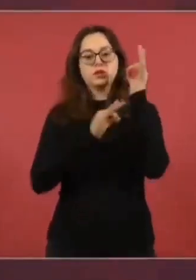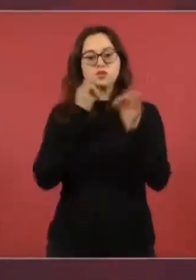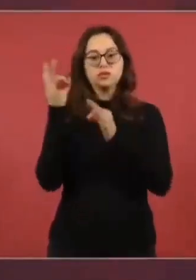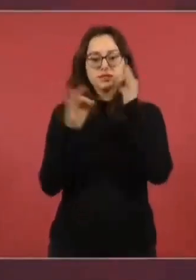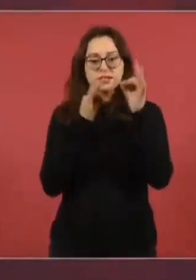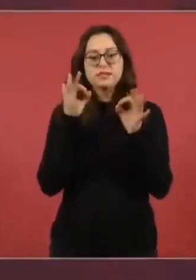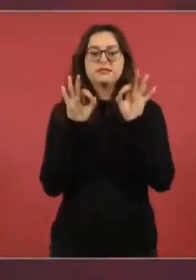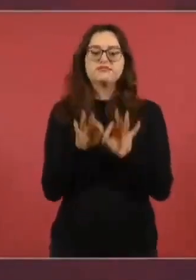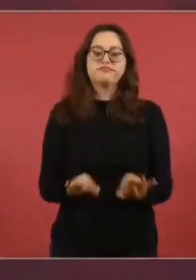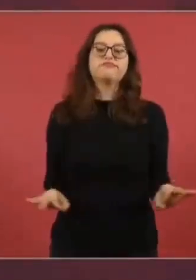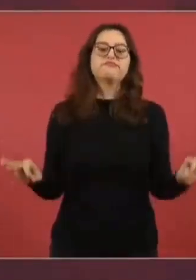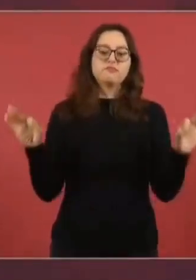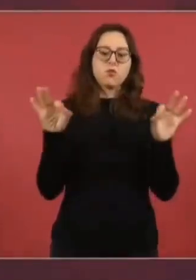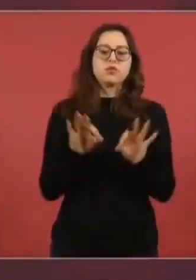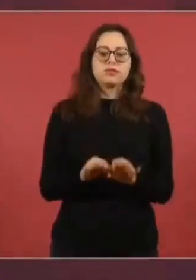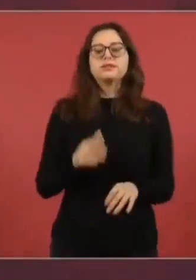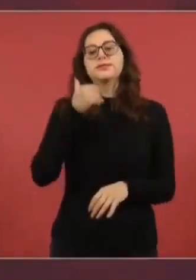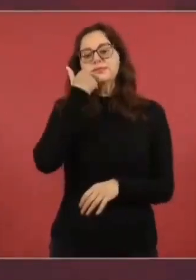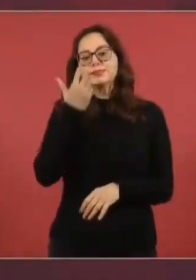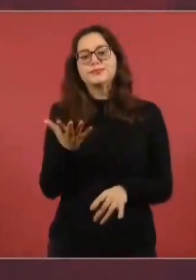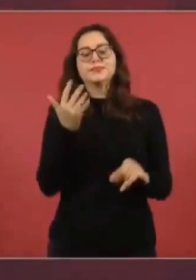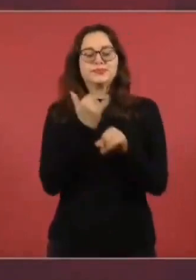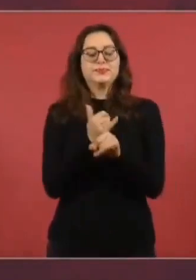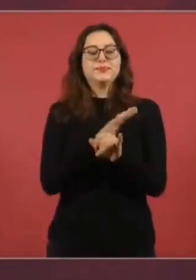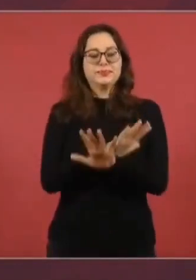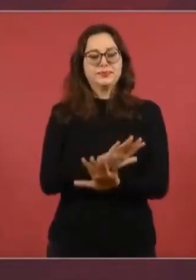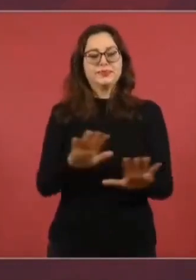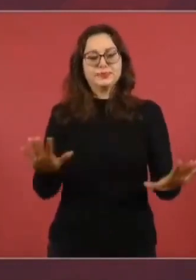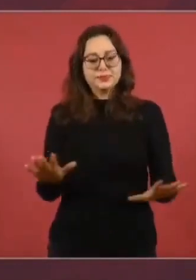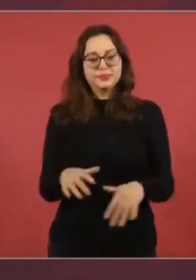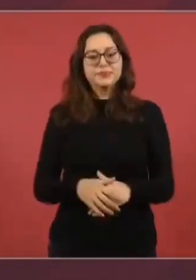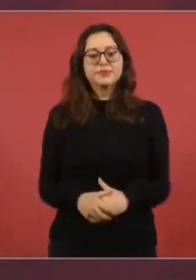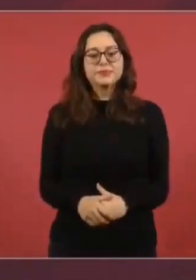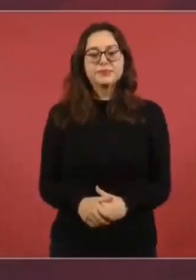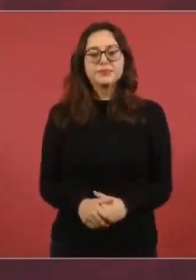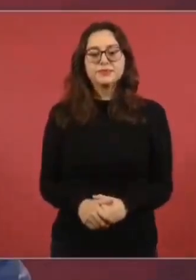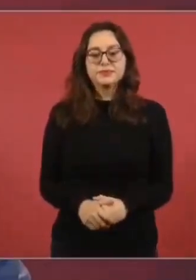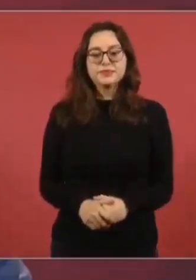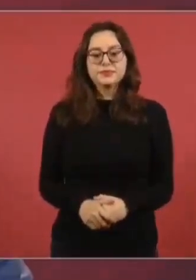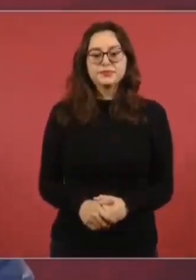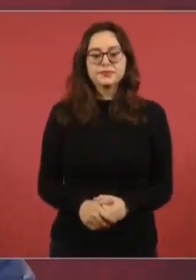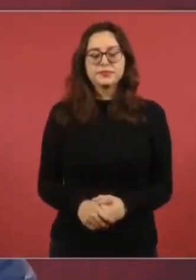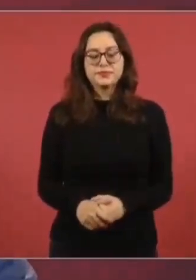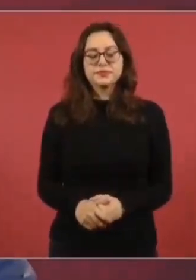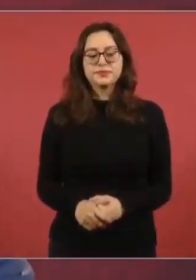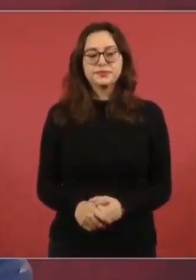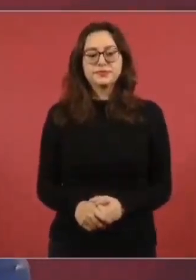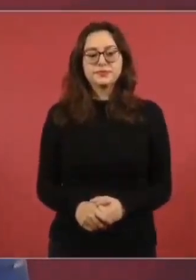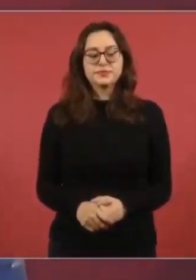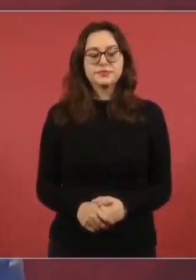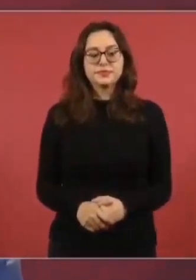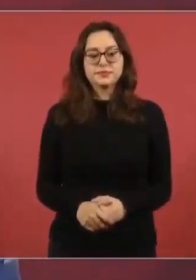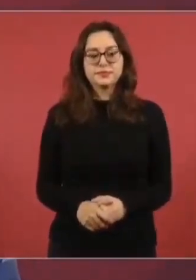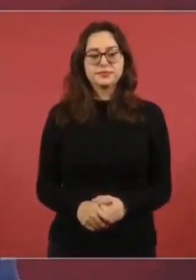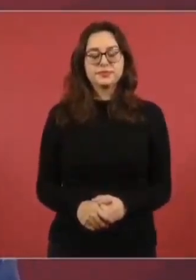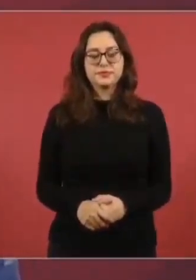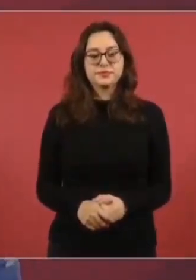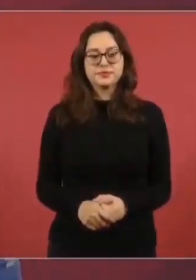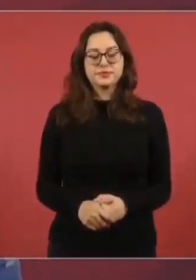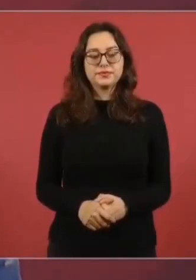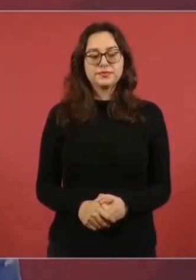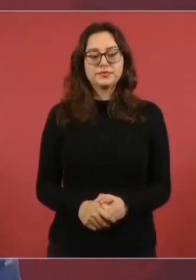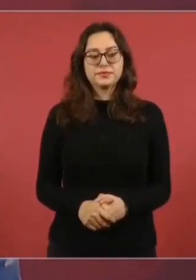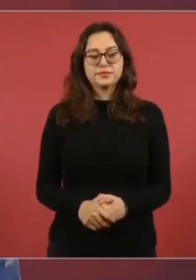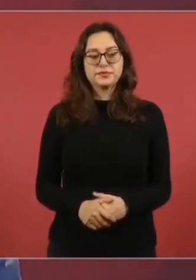Todo esto en el marco del quinto aniversario